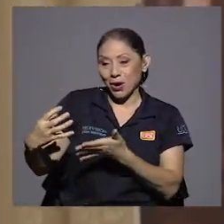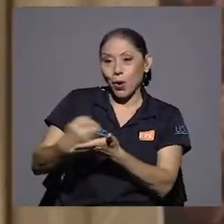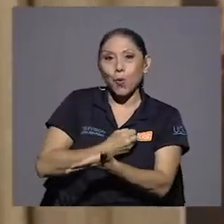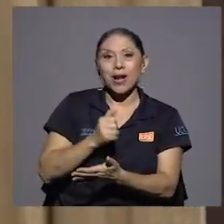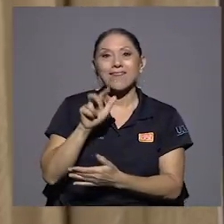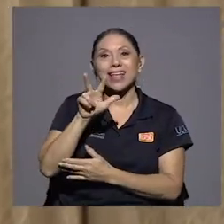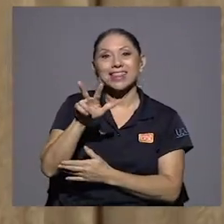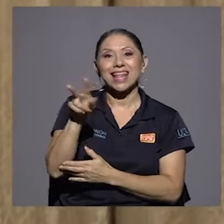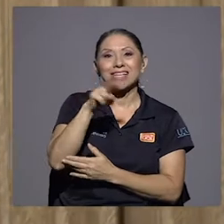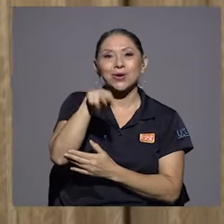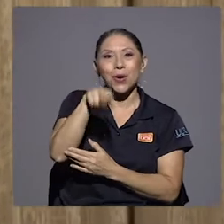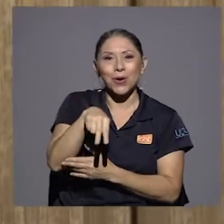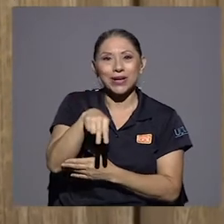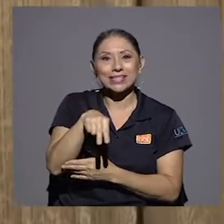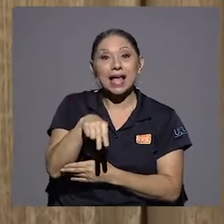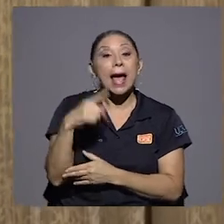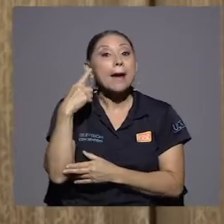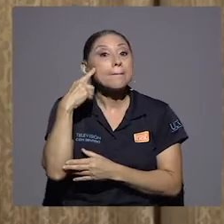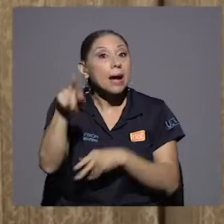la plata.